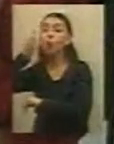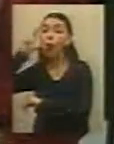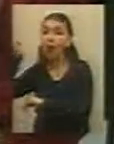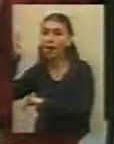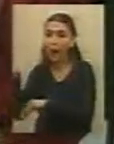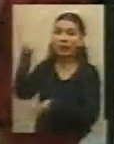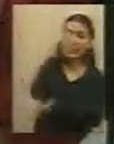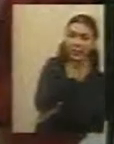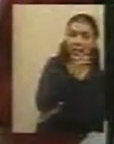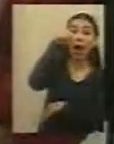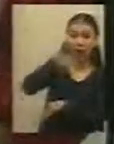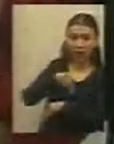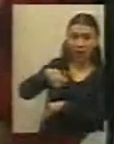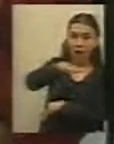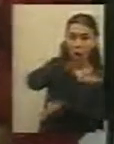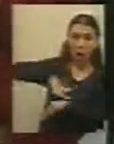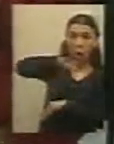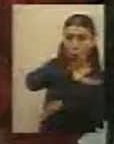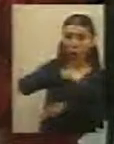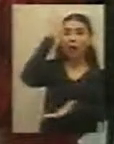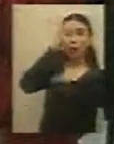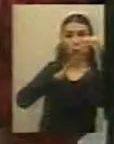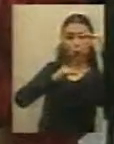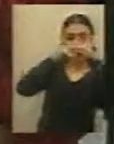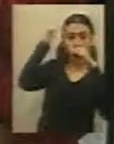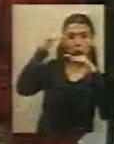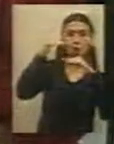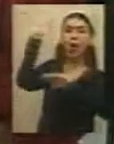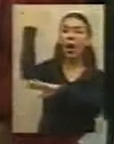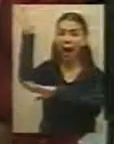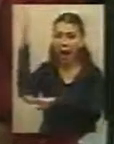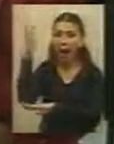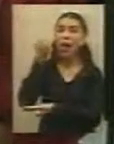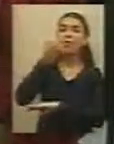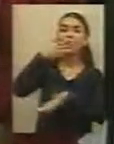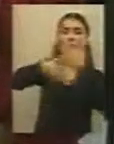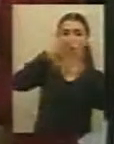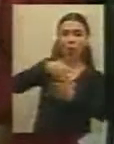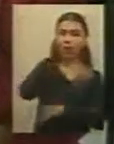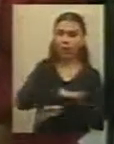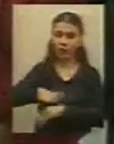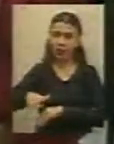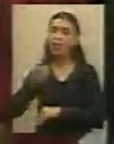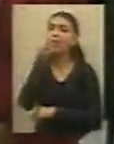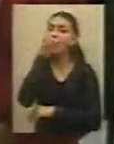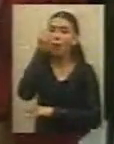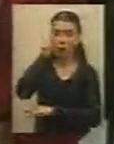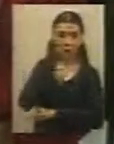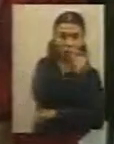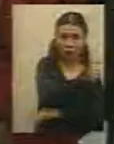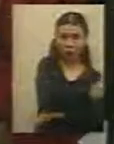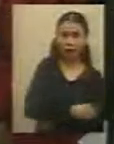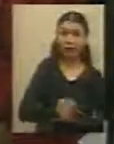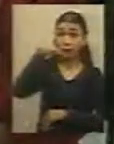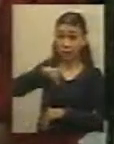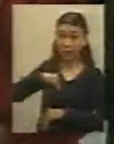por la ruta 66. Bien. A ver, otro tema, digamos, nosotros no vamos, como le decía,